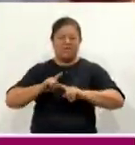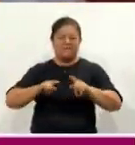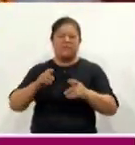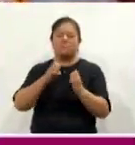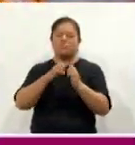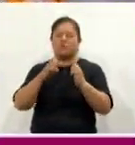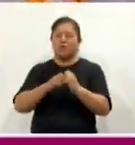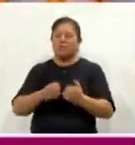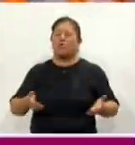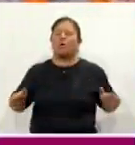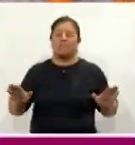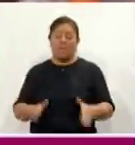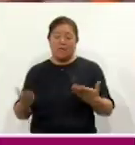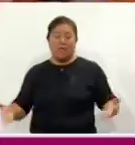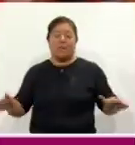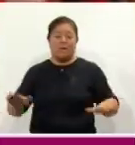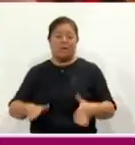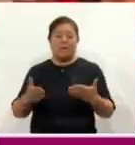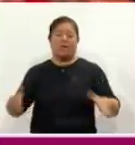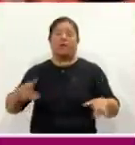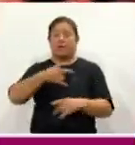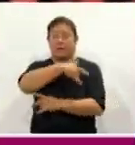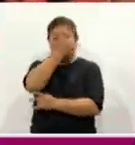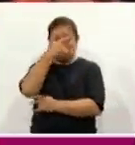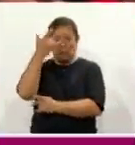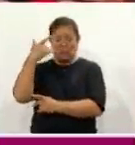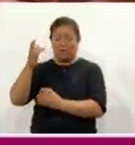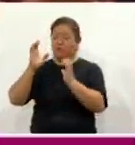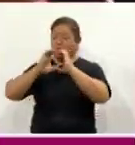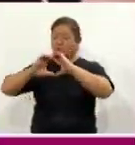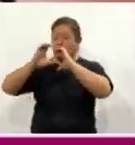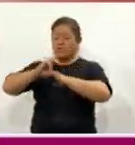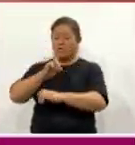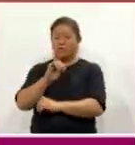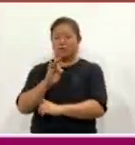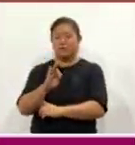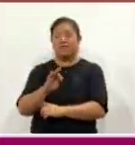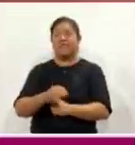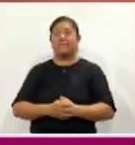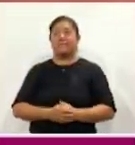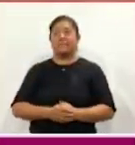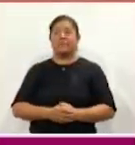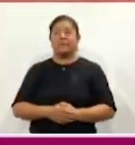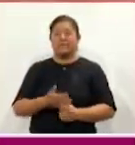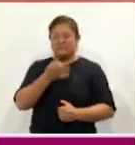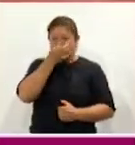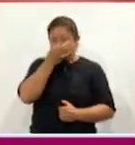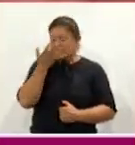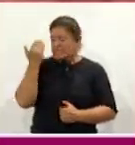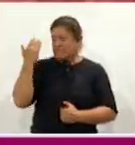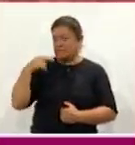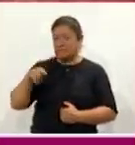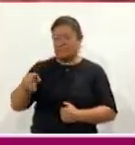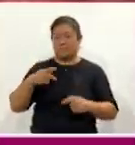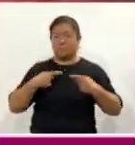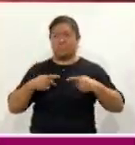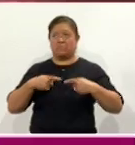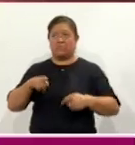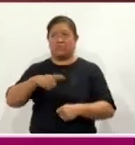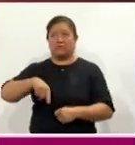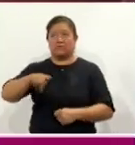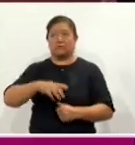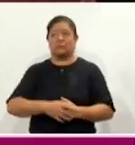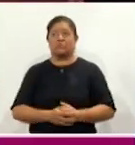folclórico de la entidad, camadas de huevos y el coro del DIN, entre otros. Hace unos momentos, pobladores de